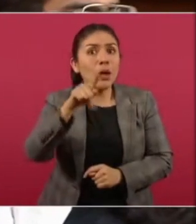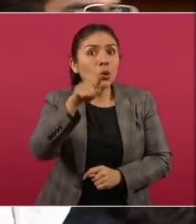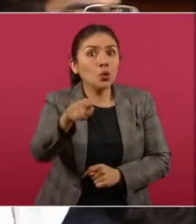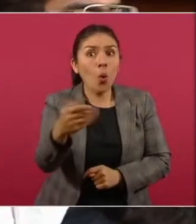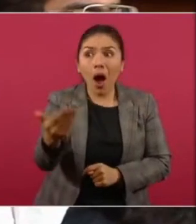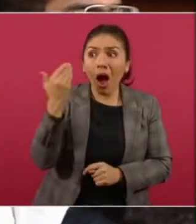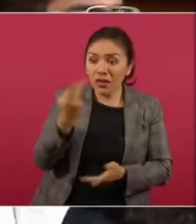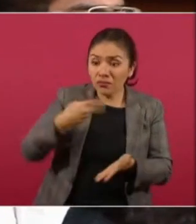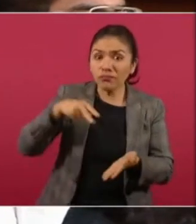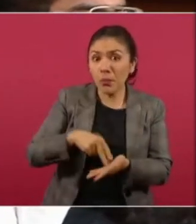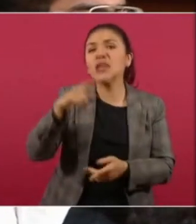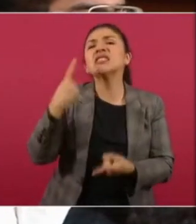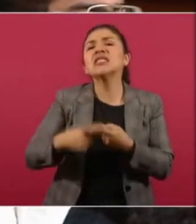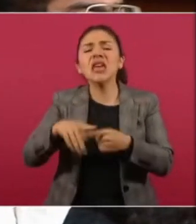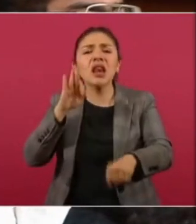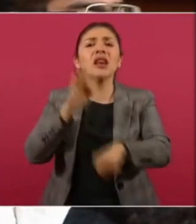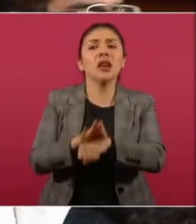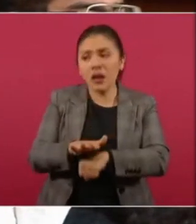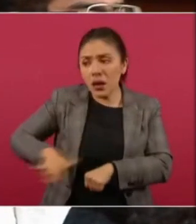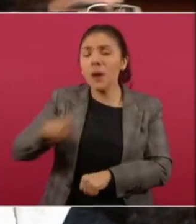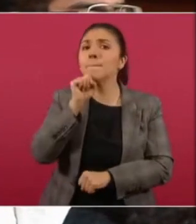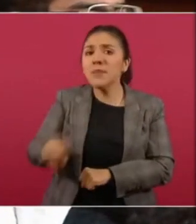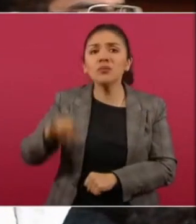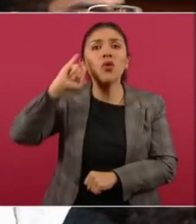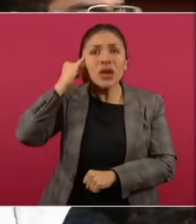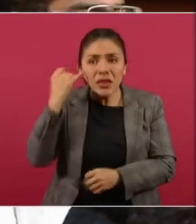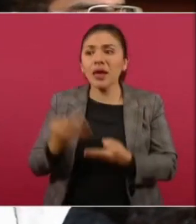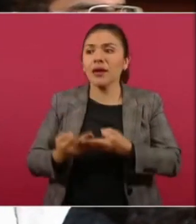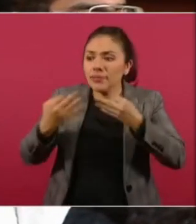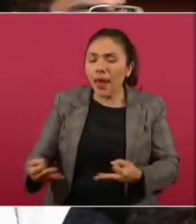por estas clases, por los indígenas, por la tierra.